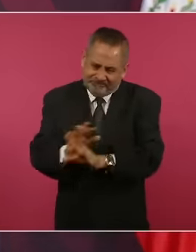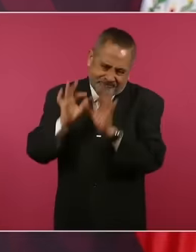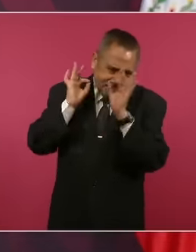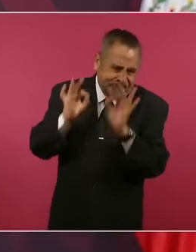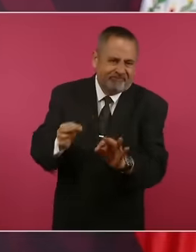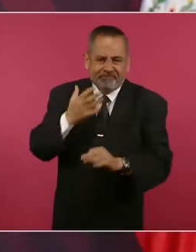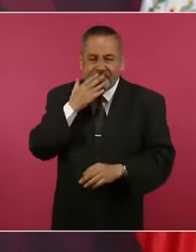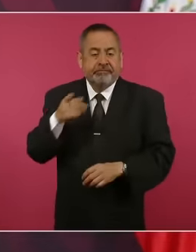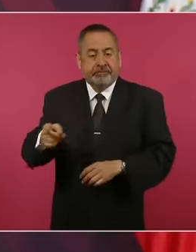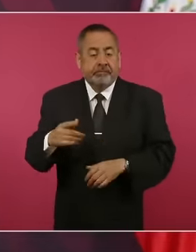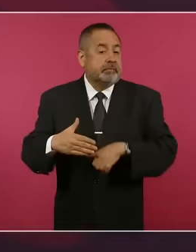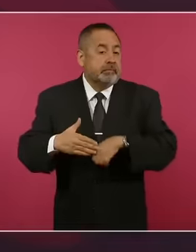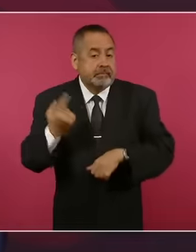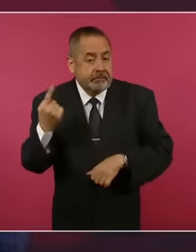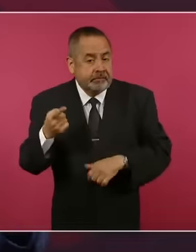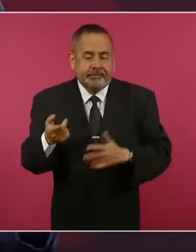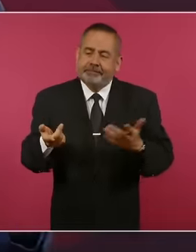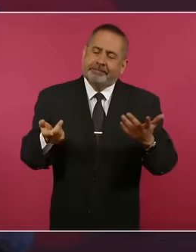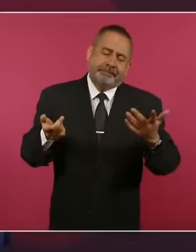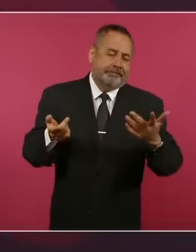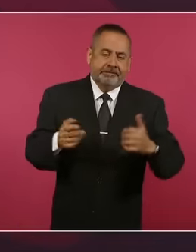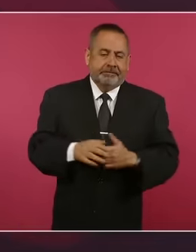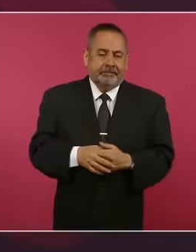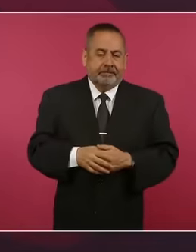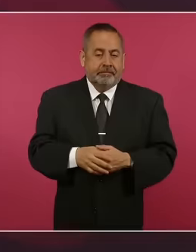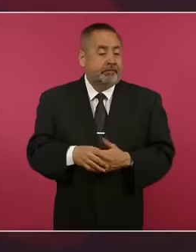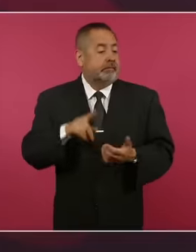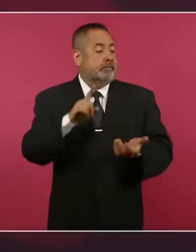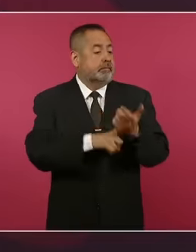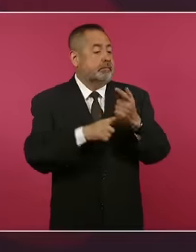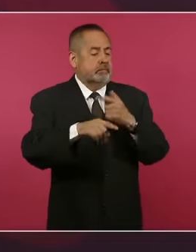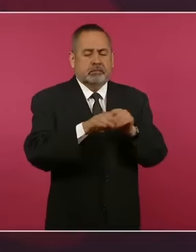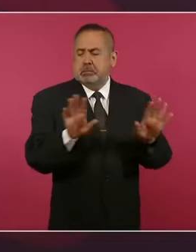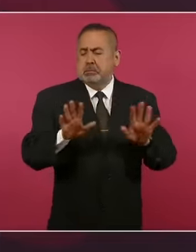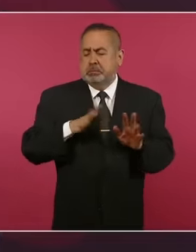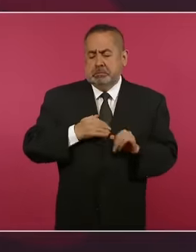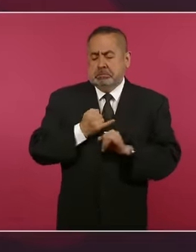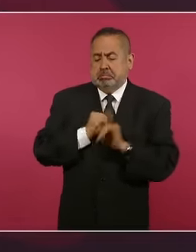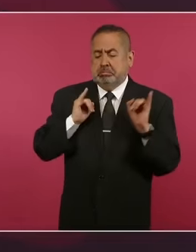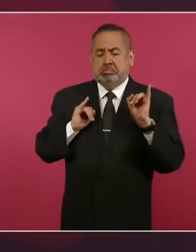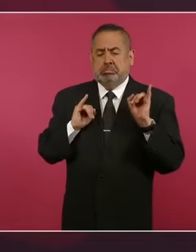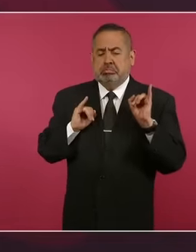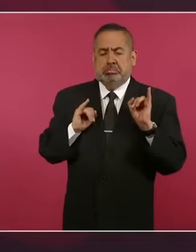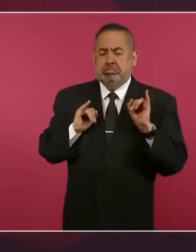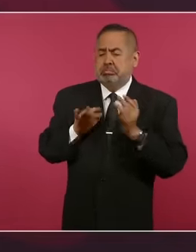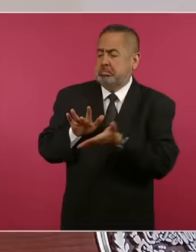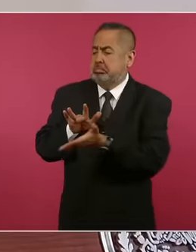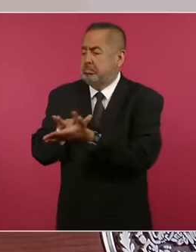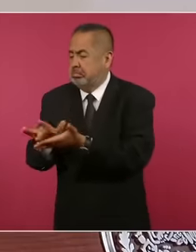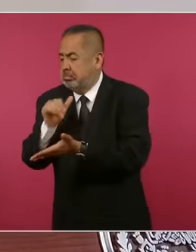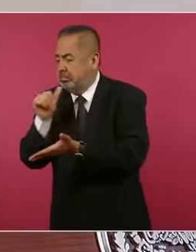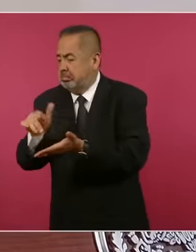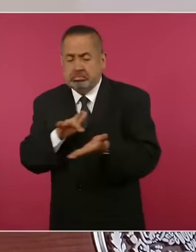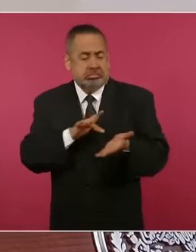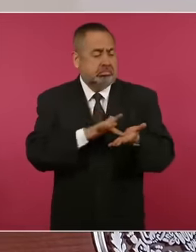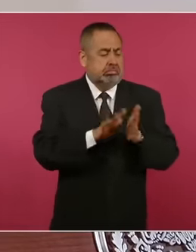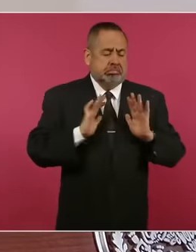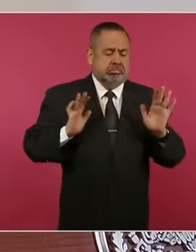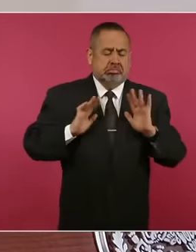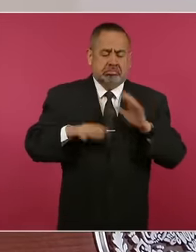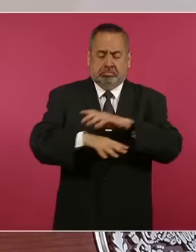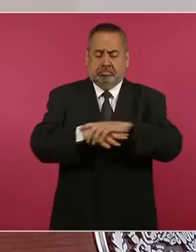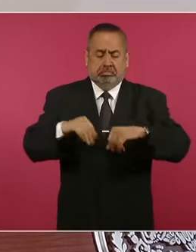había los supuestos independientes, los de la sociedad civil,